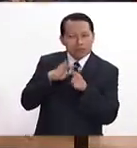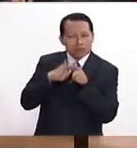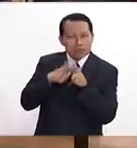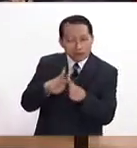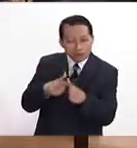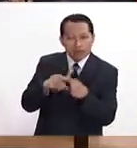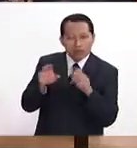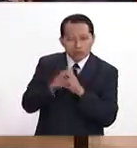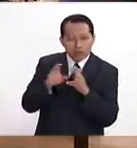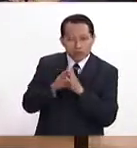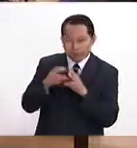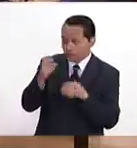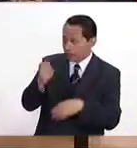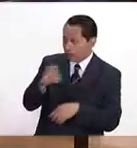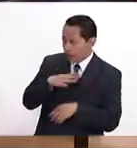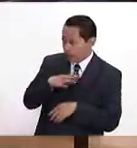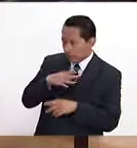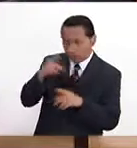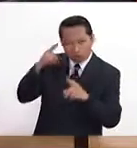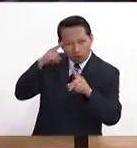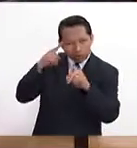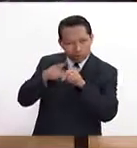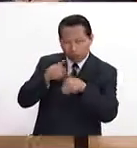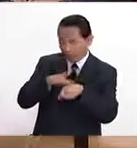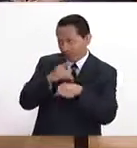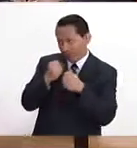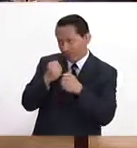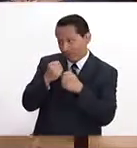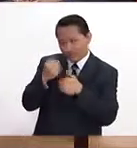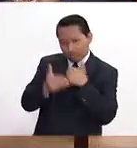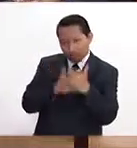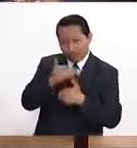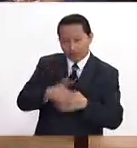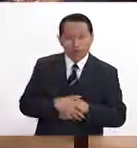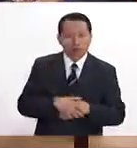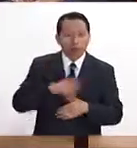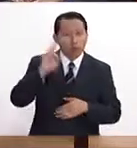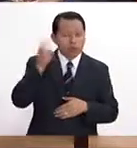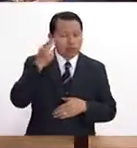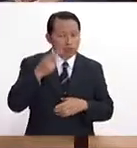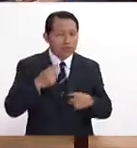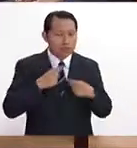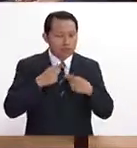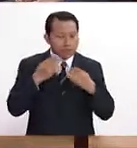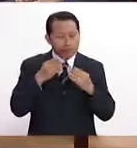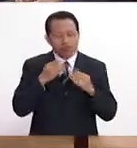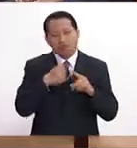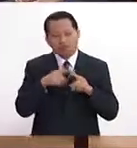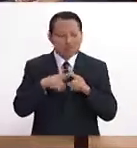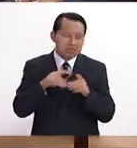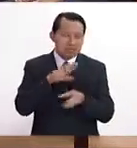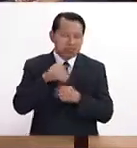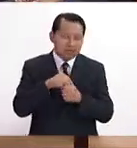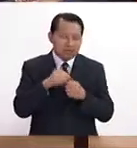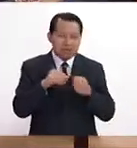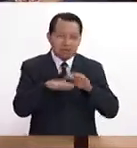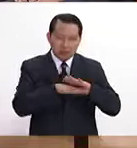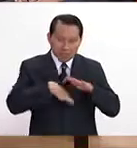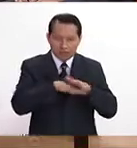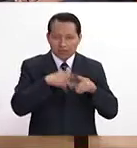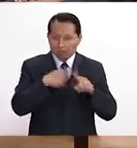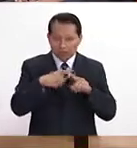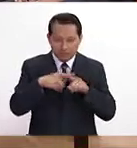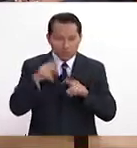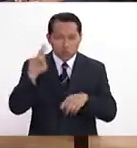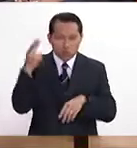puliendo estos objetivos? Porque es un largo camino finalmente. La universidad me dio las bases y el criterio y la visión para poder entender